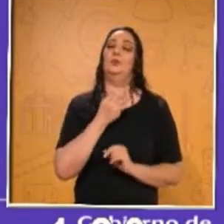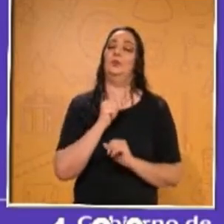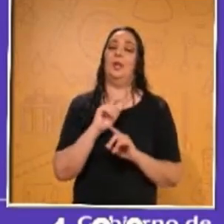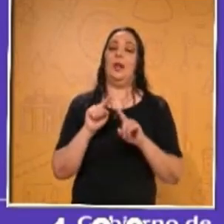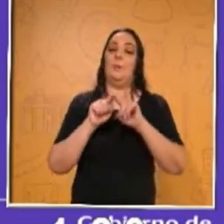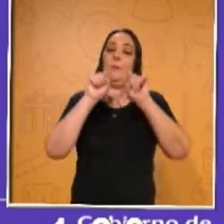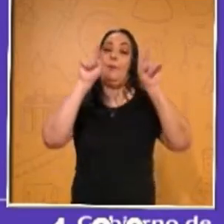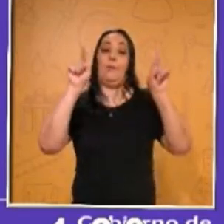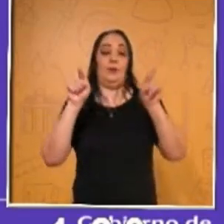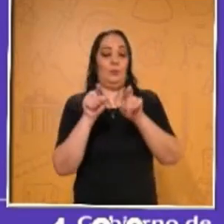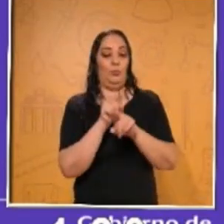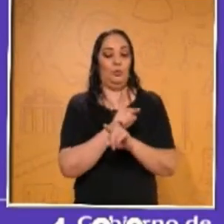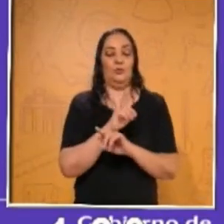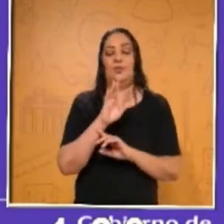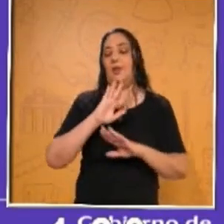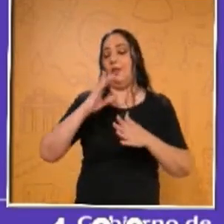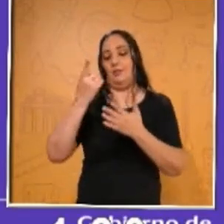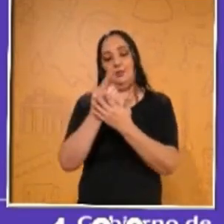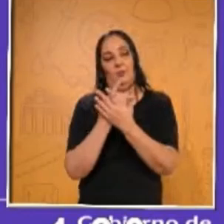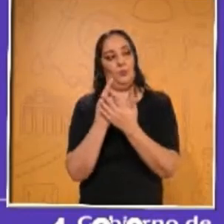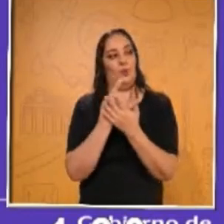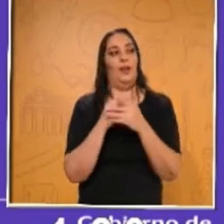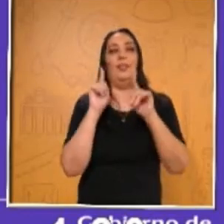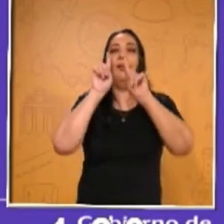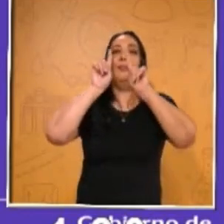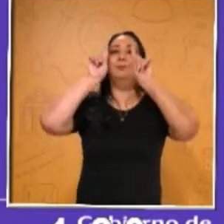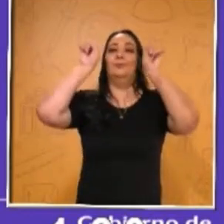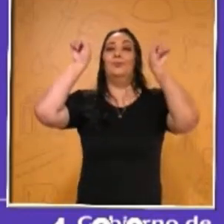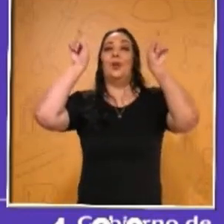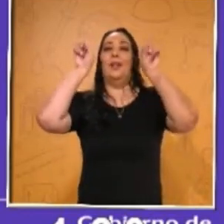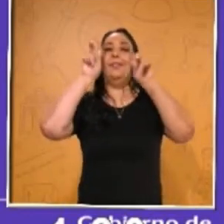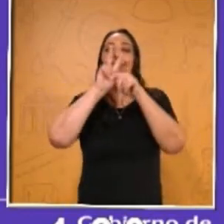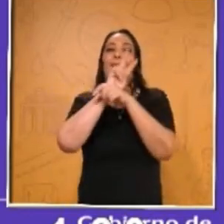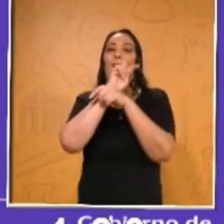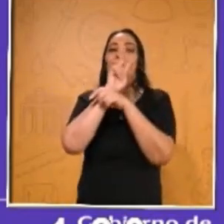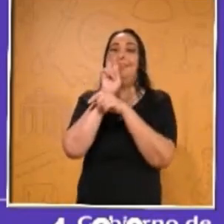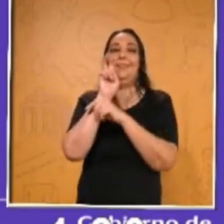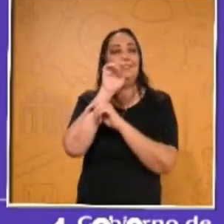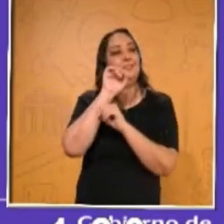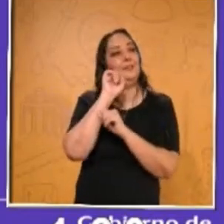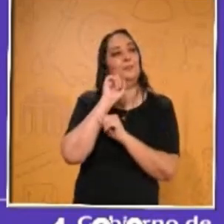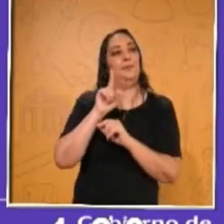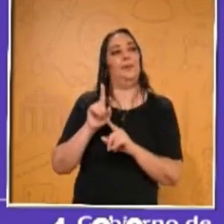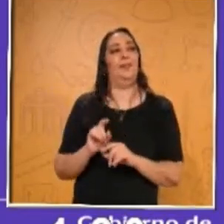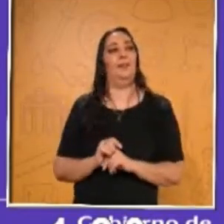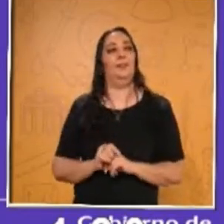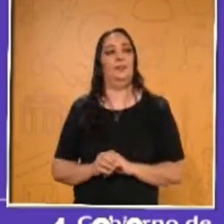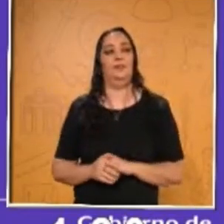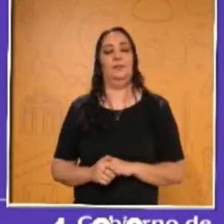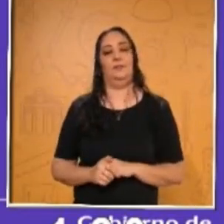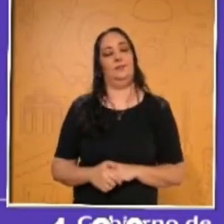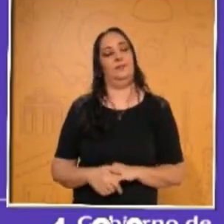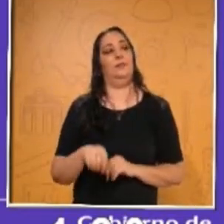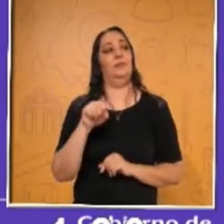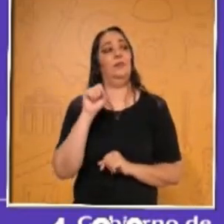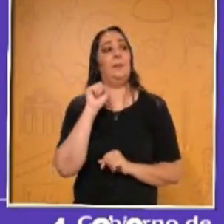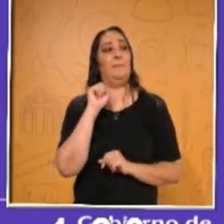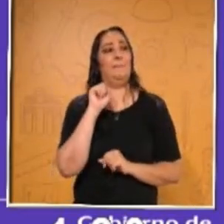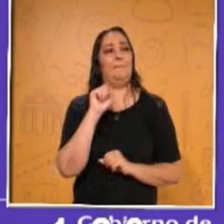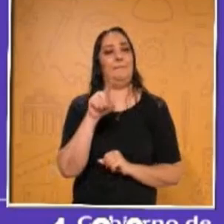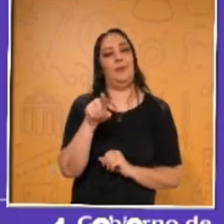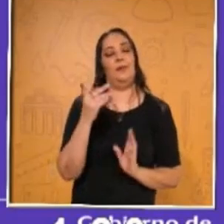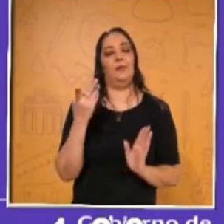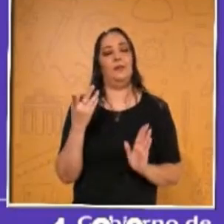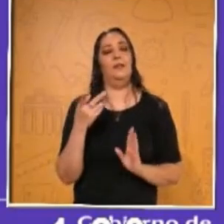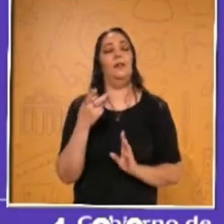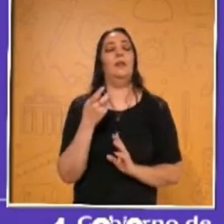mariposita dibujada. Hasta con las antenitas y Hasta con las antenitas y todo. Entonces, lo que nos faltaría aquí nada más es